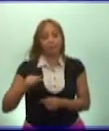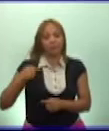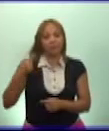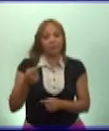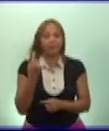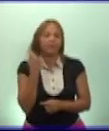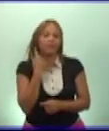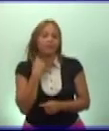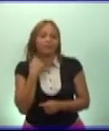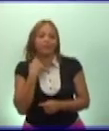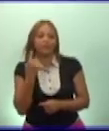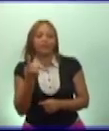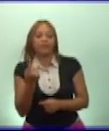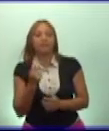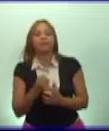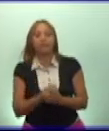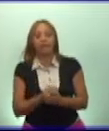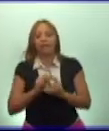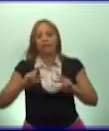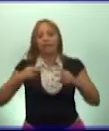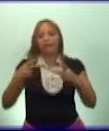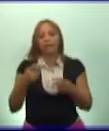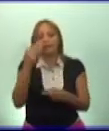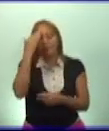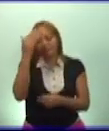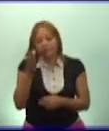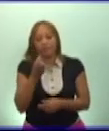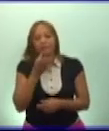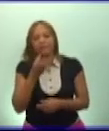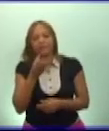de un año repite, gracias Fidel.